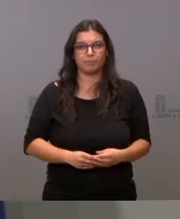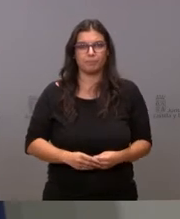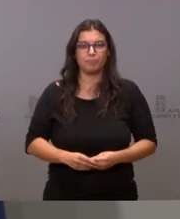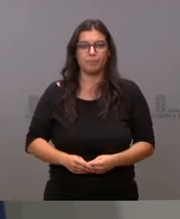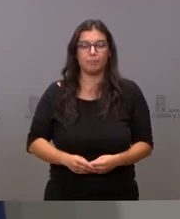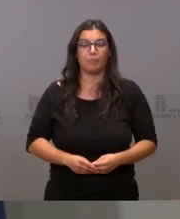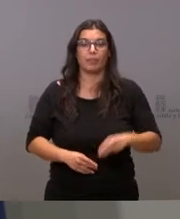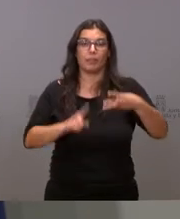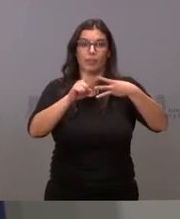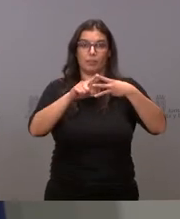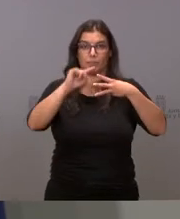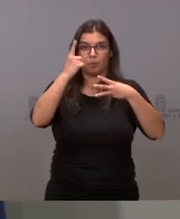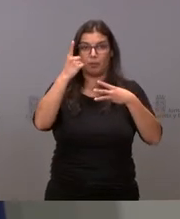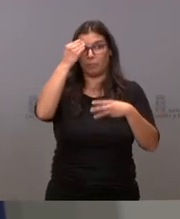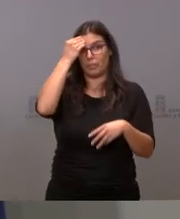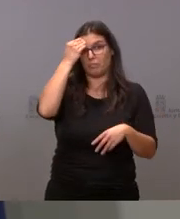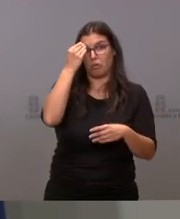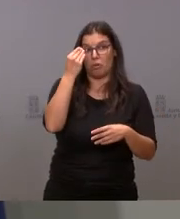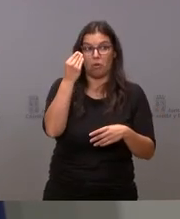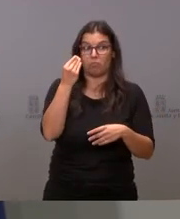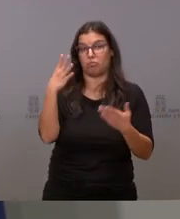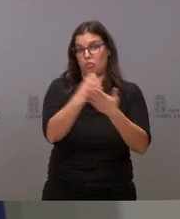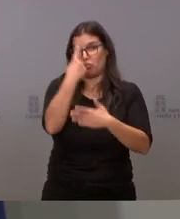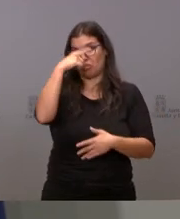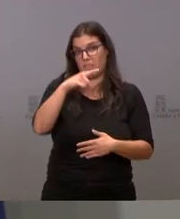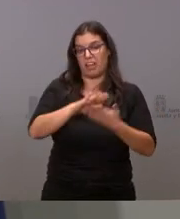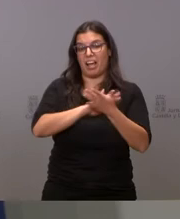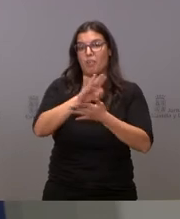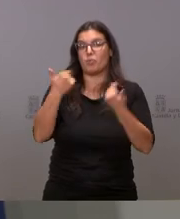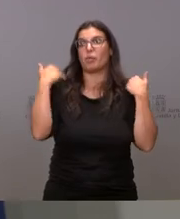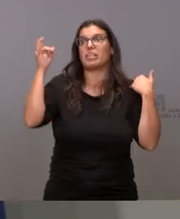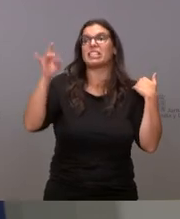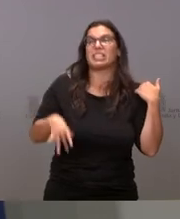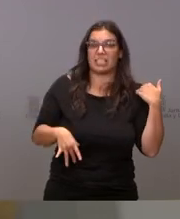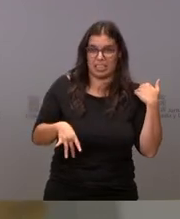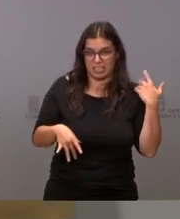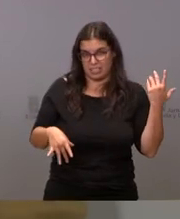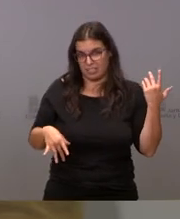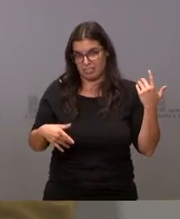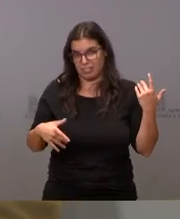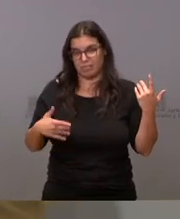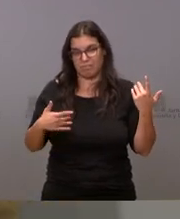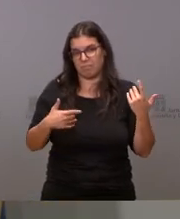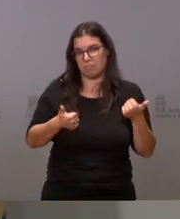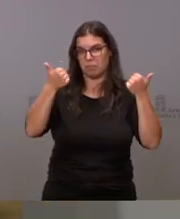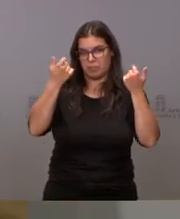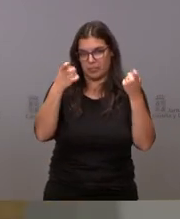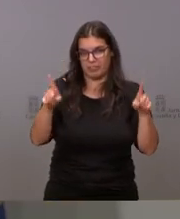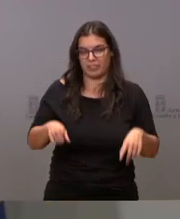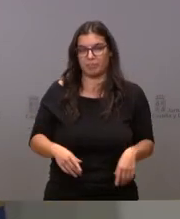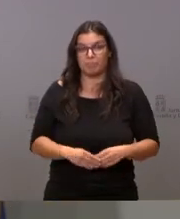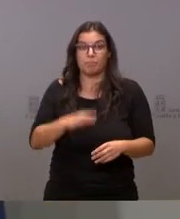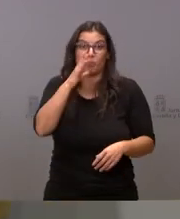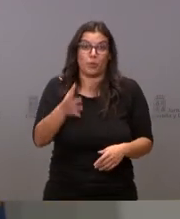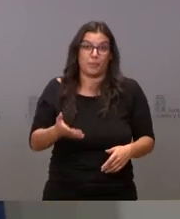sobre la primera pregunta no creo que nadie tenga dudas sobre a quién me refiero por tanto no creo que sea preciso ir más allá porque